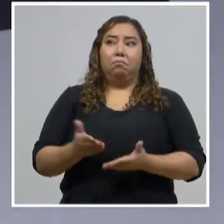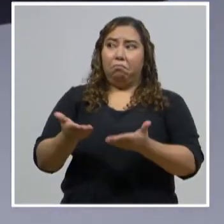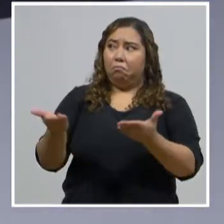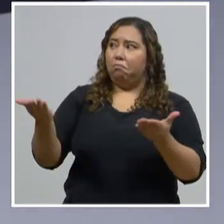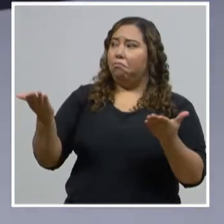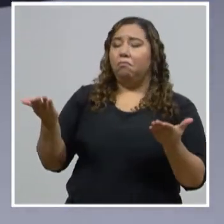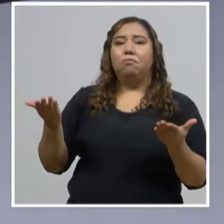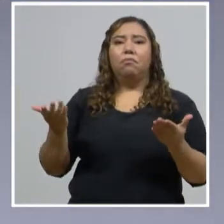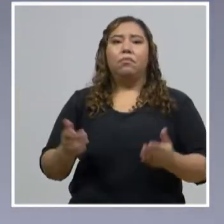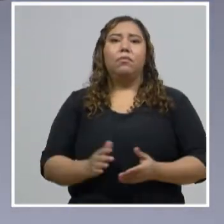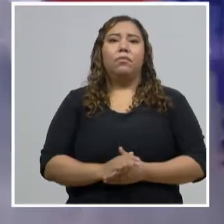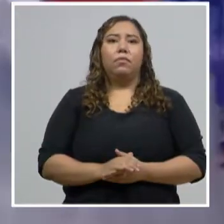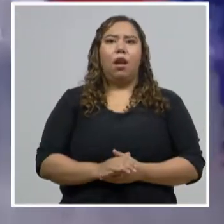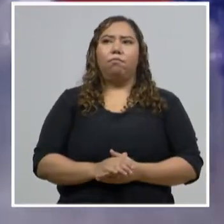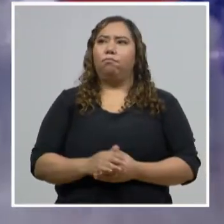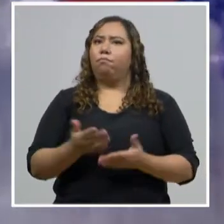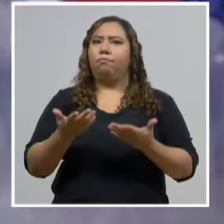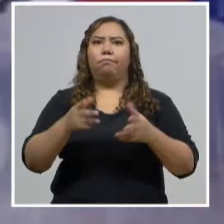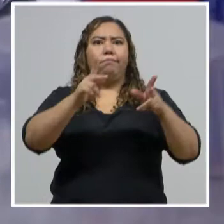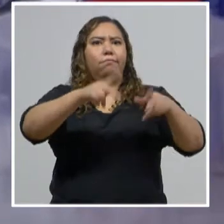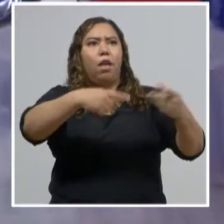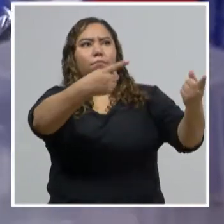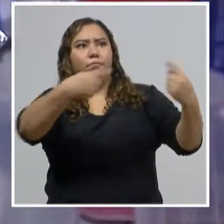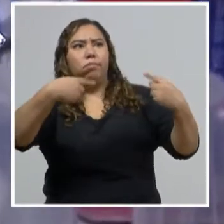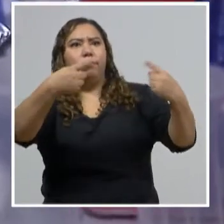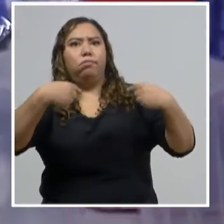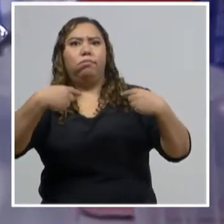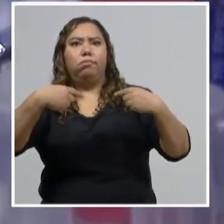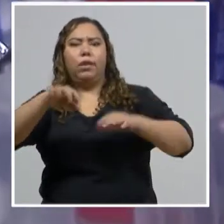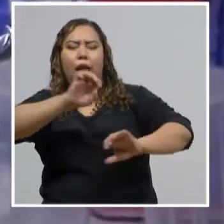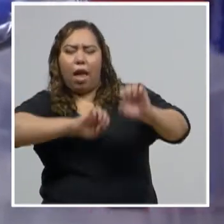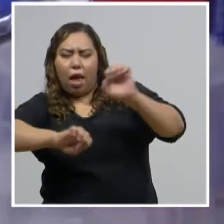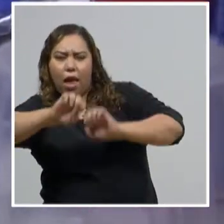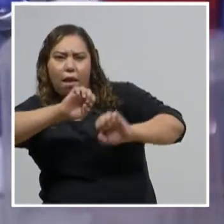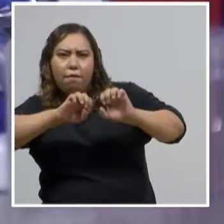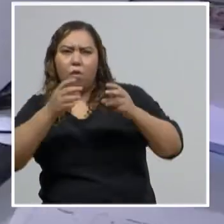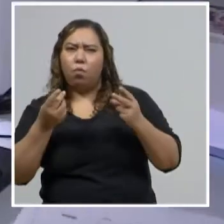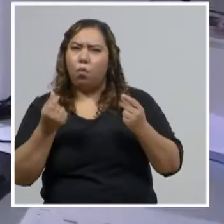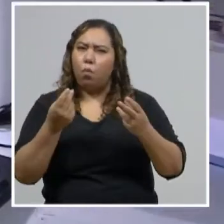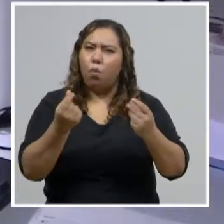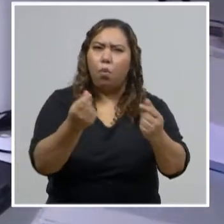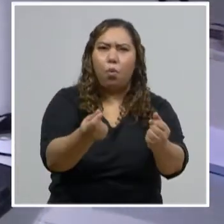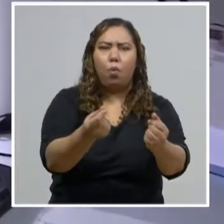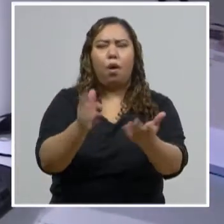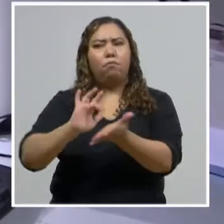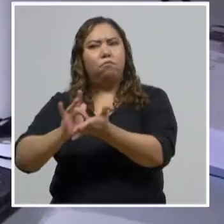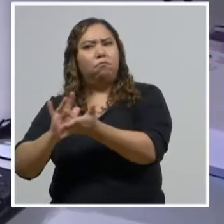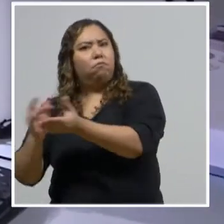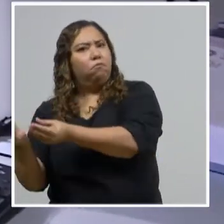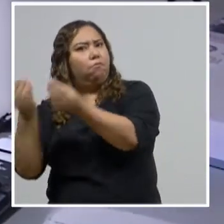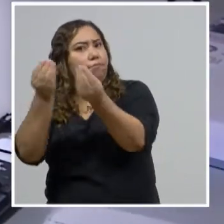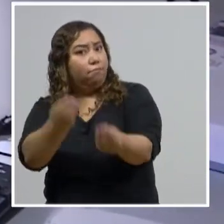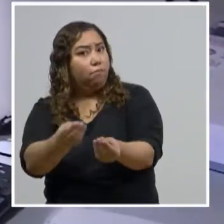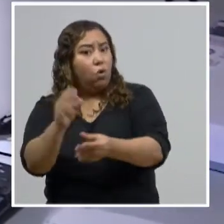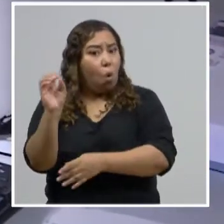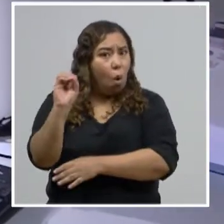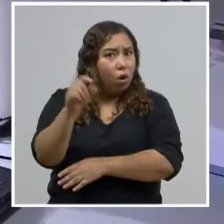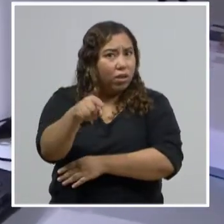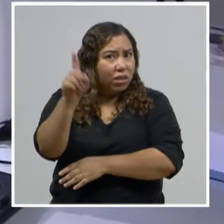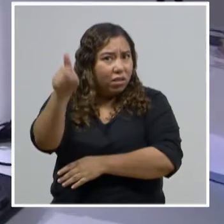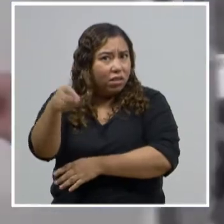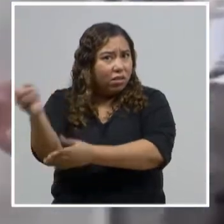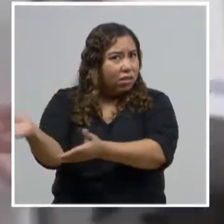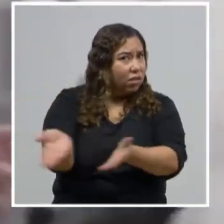poder, rápido, poder atender a la ciudadanía y evaluar y evacuar a las personas que necesiten trasladarse. Presidente, estamos